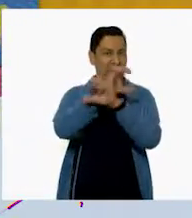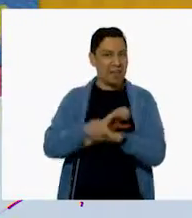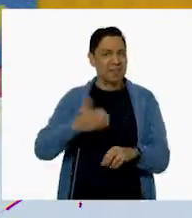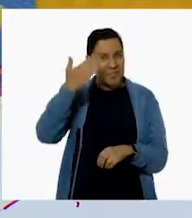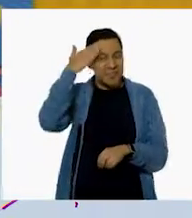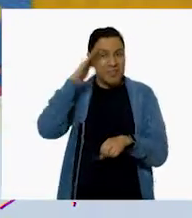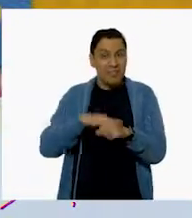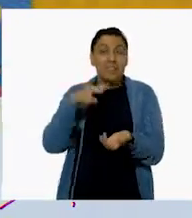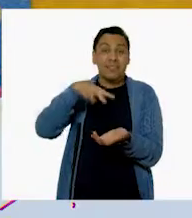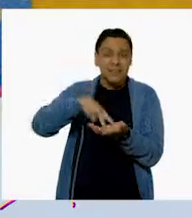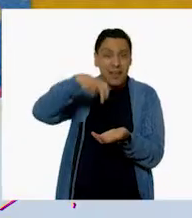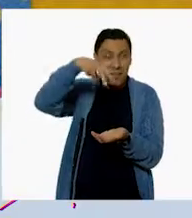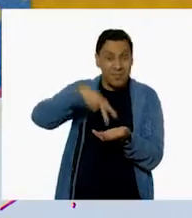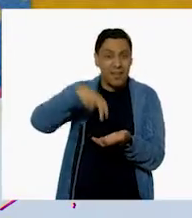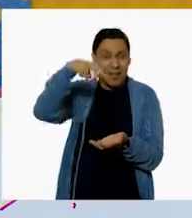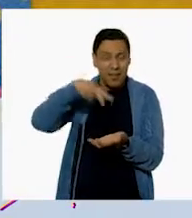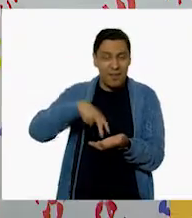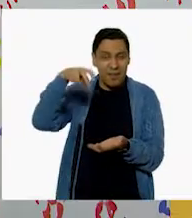Saltar.